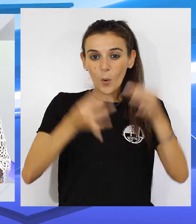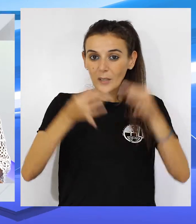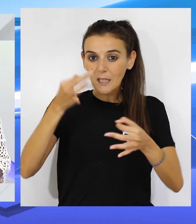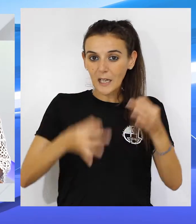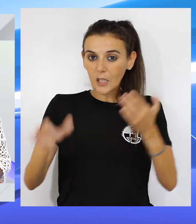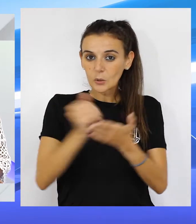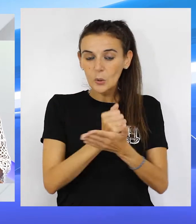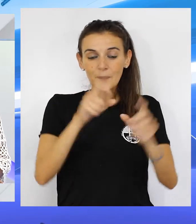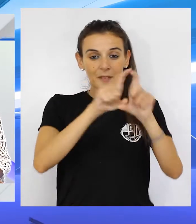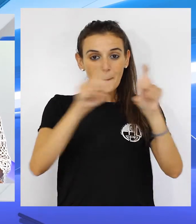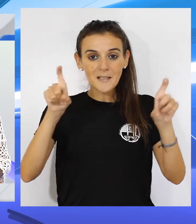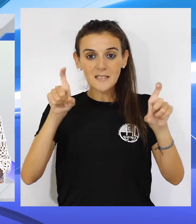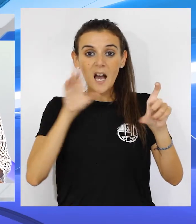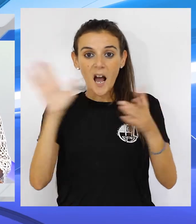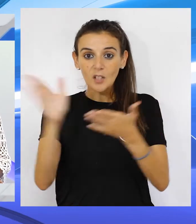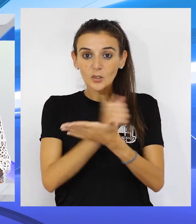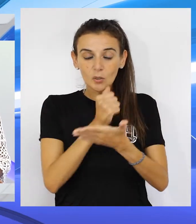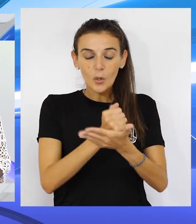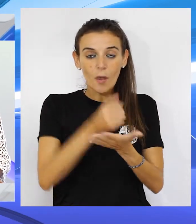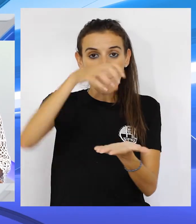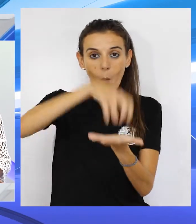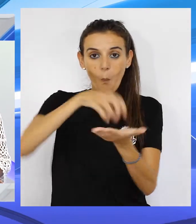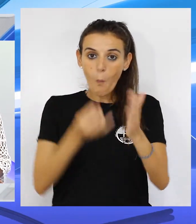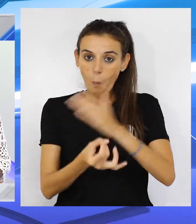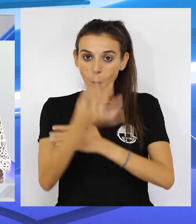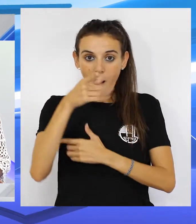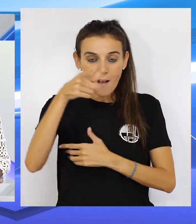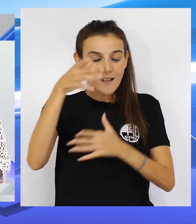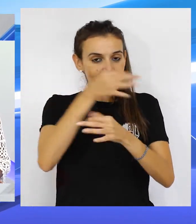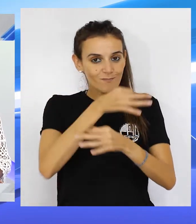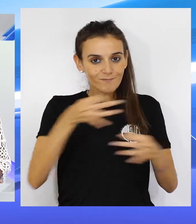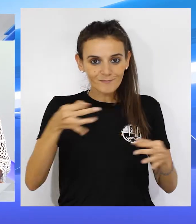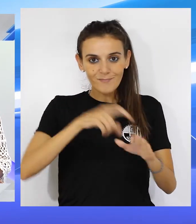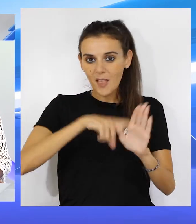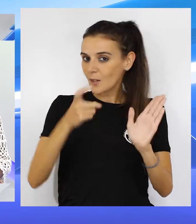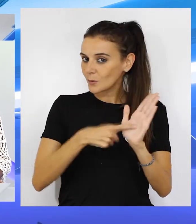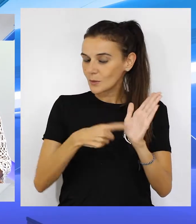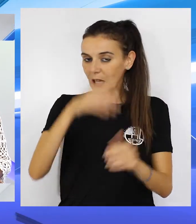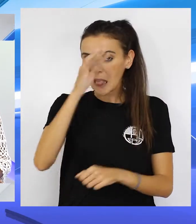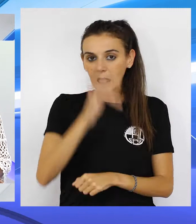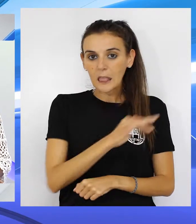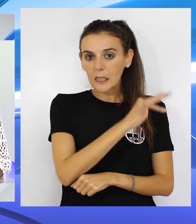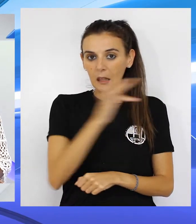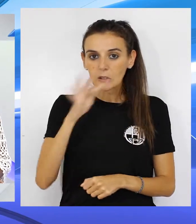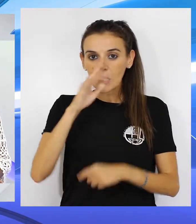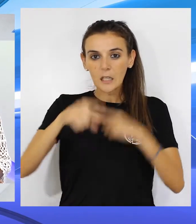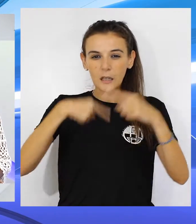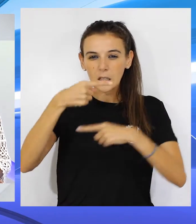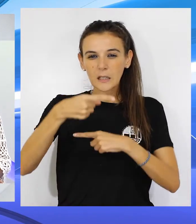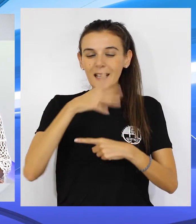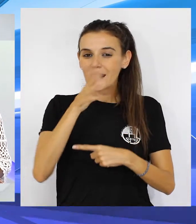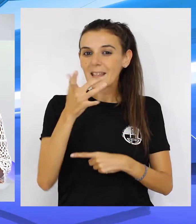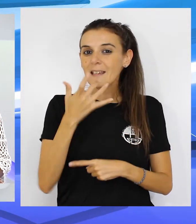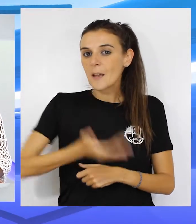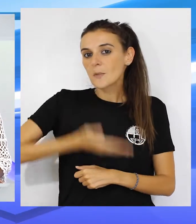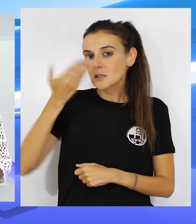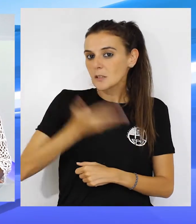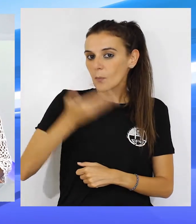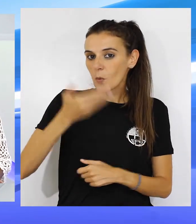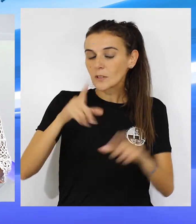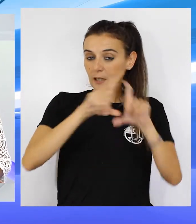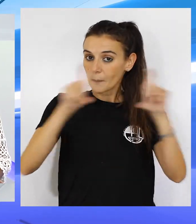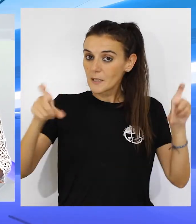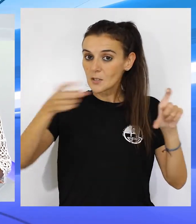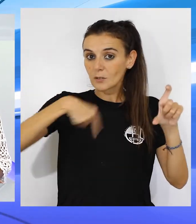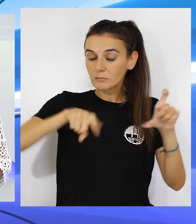jurídica de estas empresas cuando se instalan en Ceuta es absoluta y total. Y vamos a tener ejemplos de